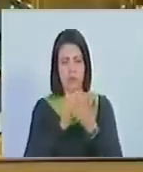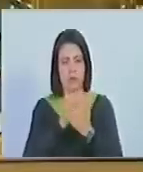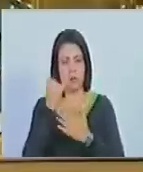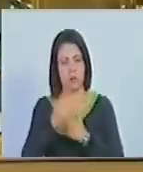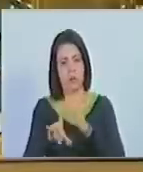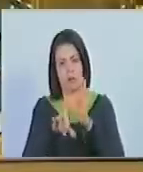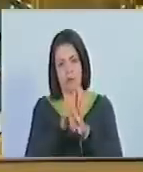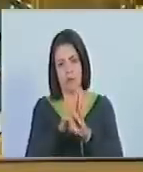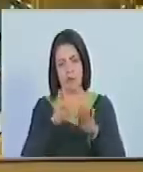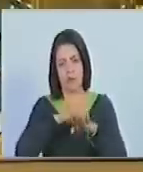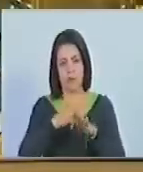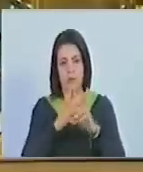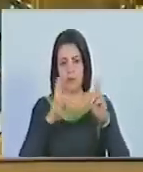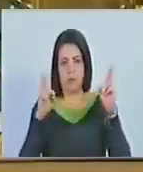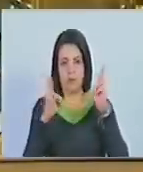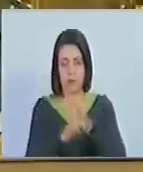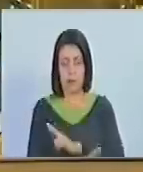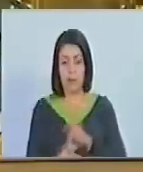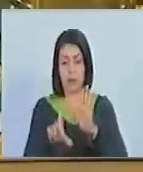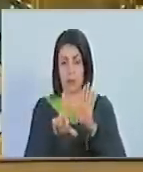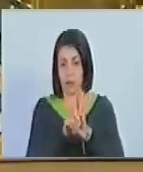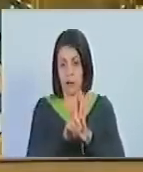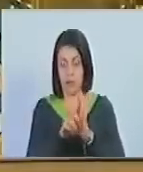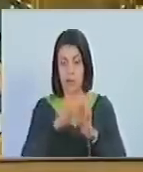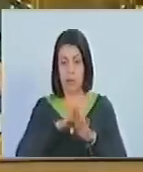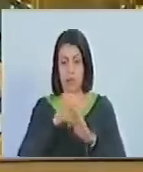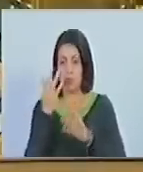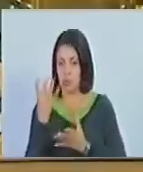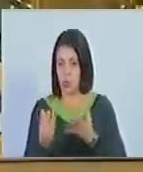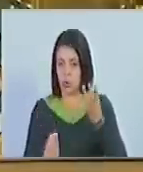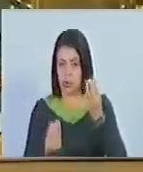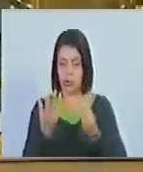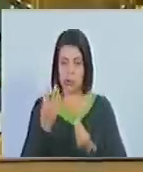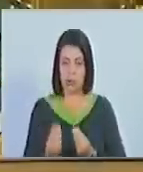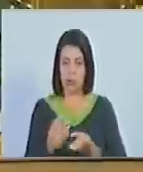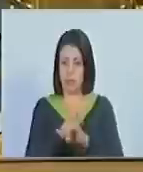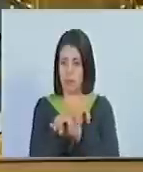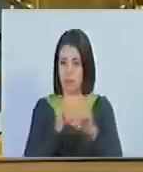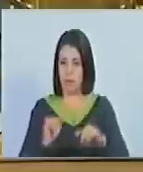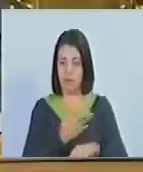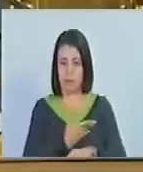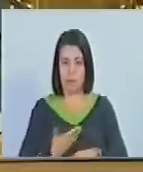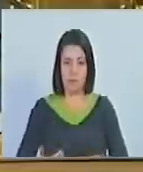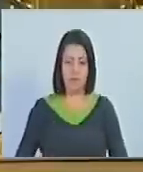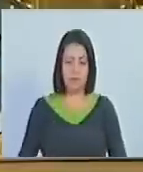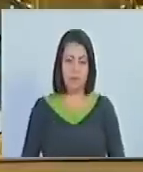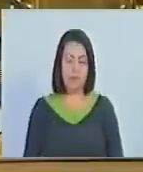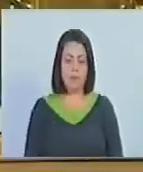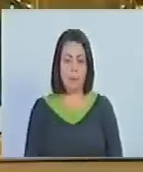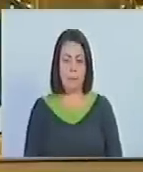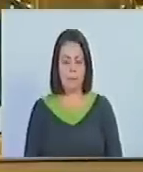proyecto de ley orgánica de reforma de la ley orgánica de los consejos comunales. Es todo, ciudadano presidente.